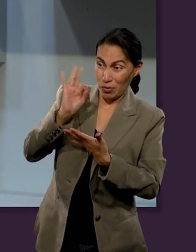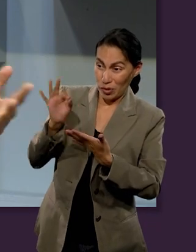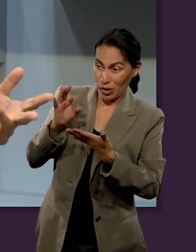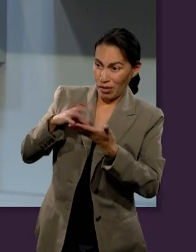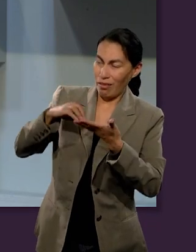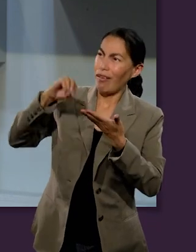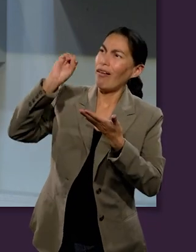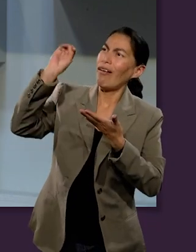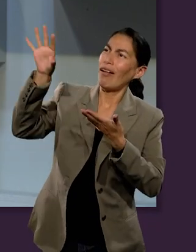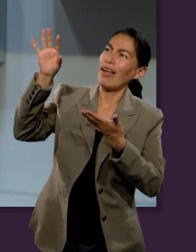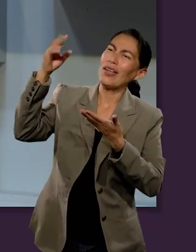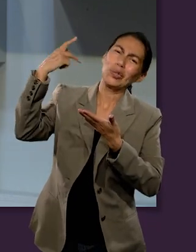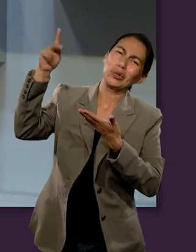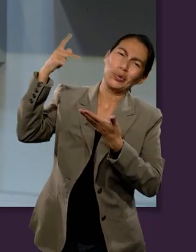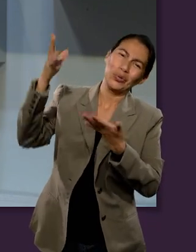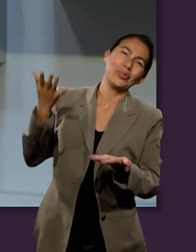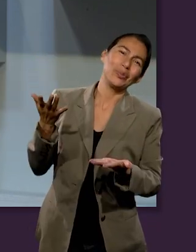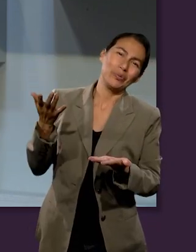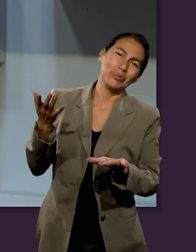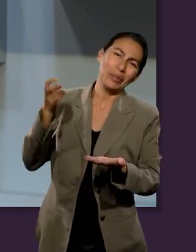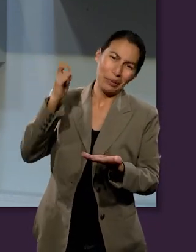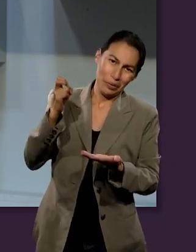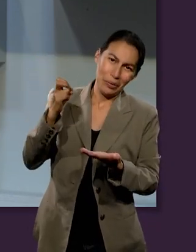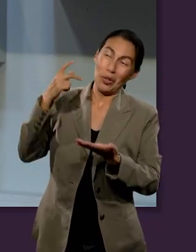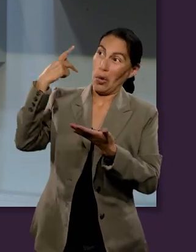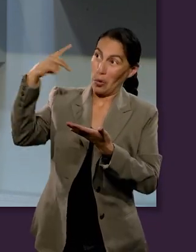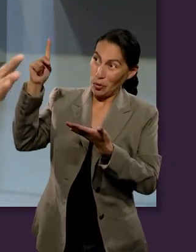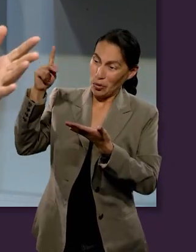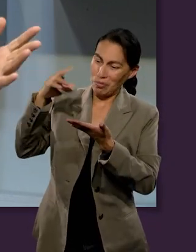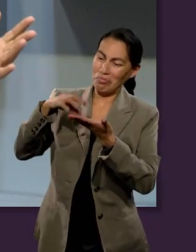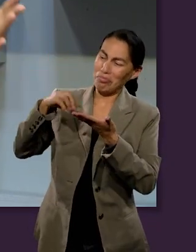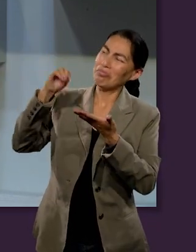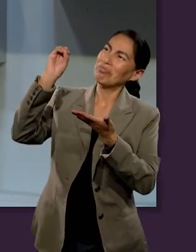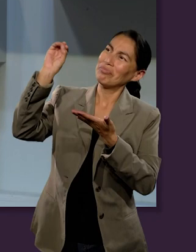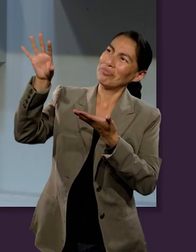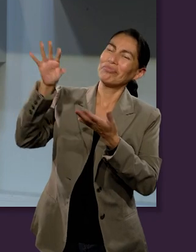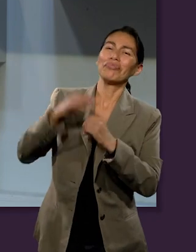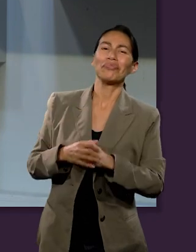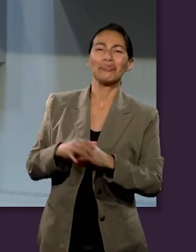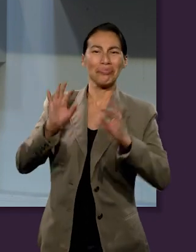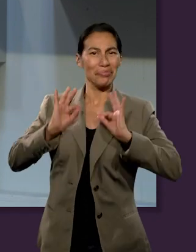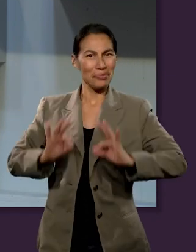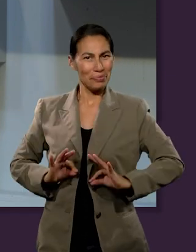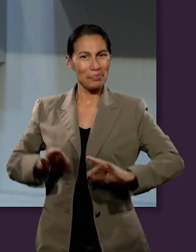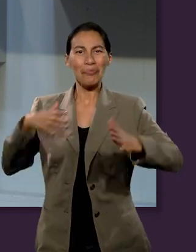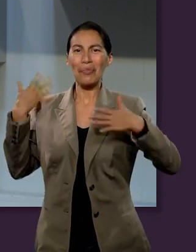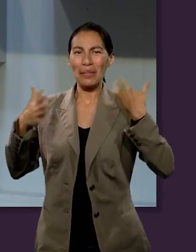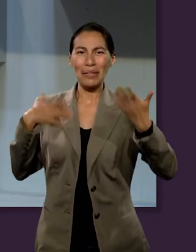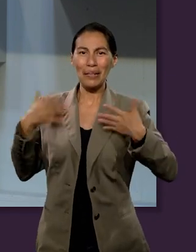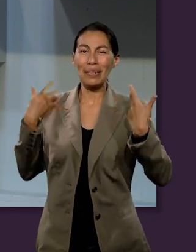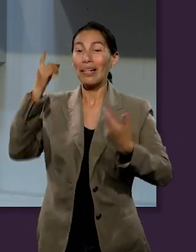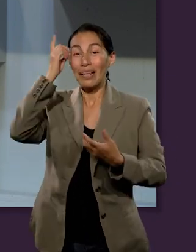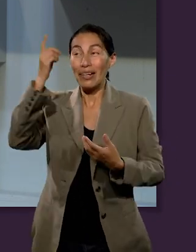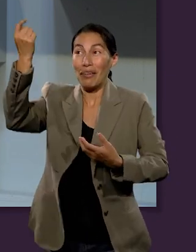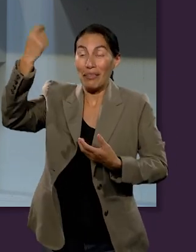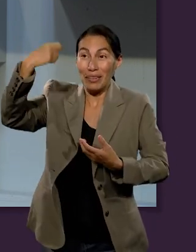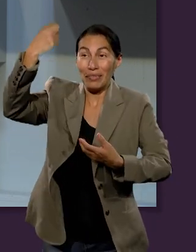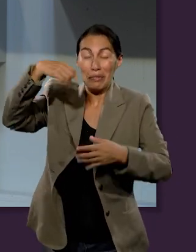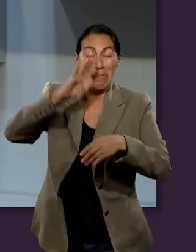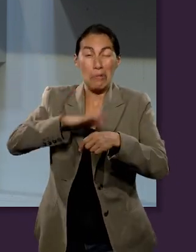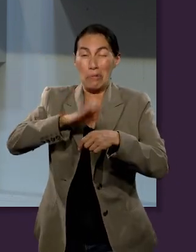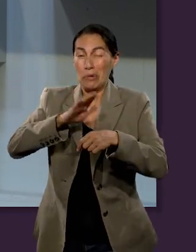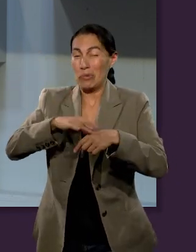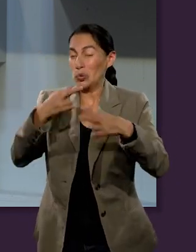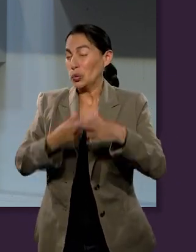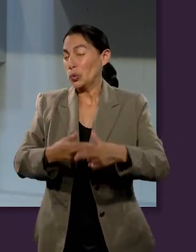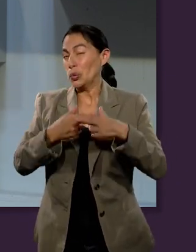lo que ya han mencionado, atinadamente es de Dios. Y si es de Dios, Señor, ahí está lo que es tuyo y